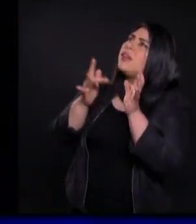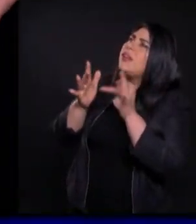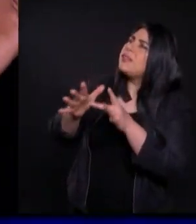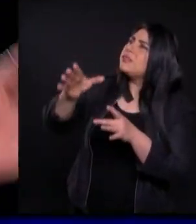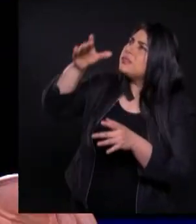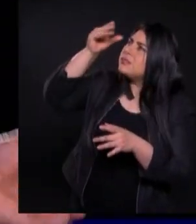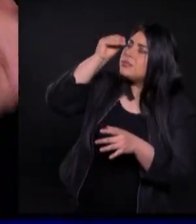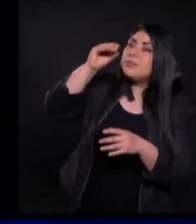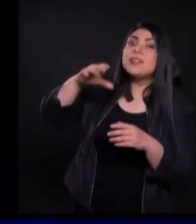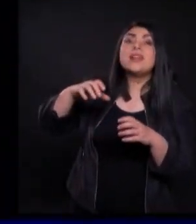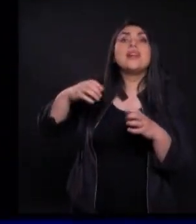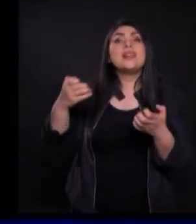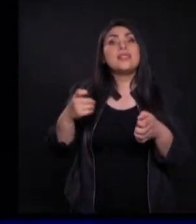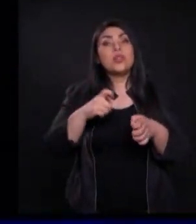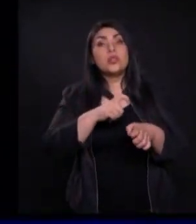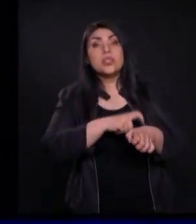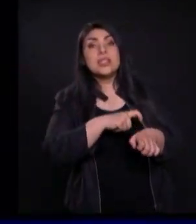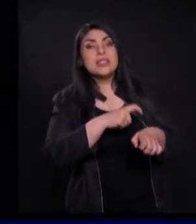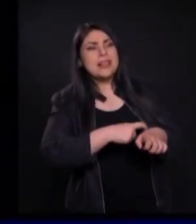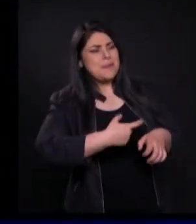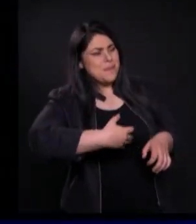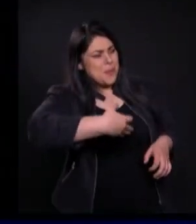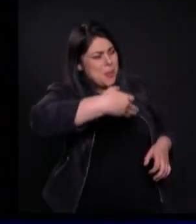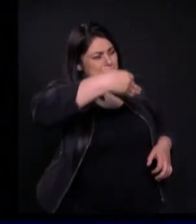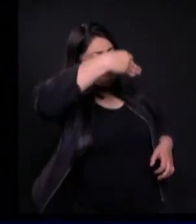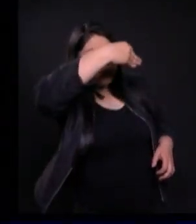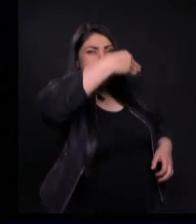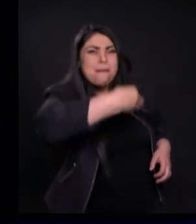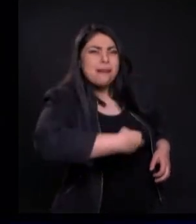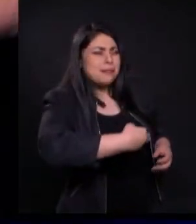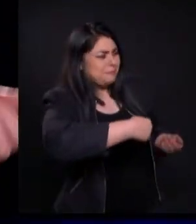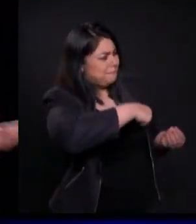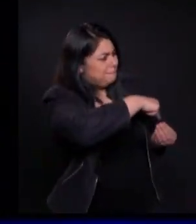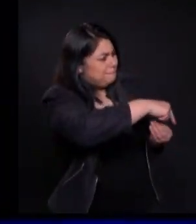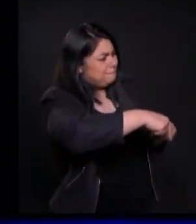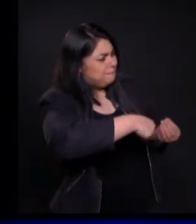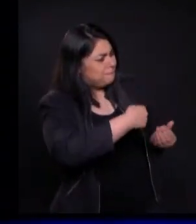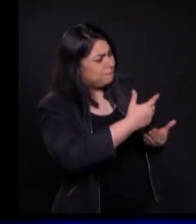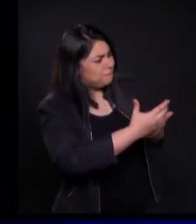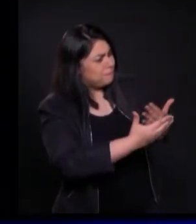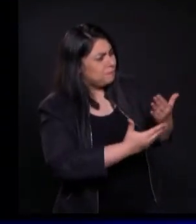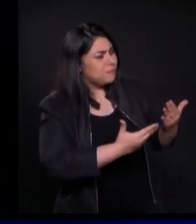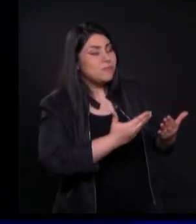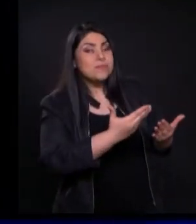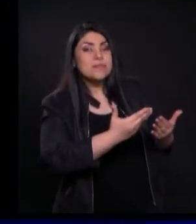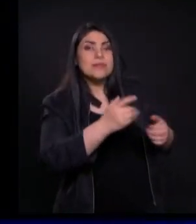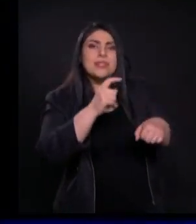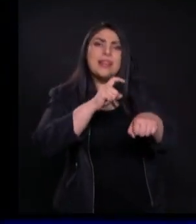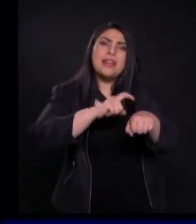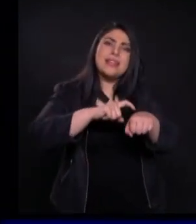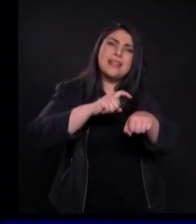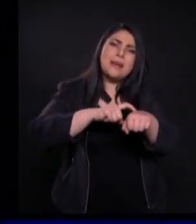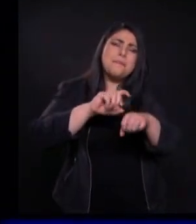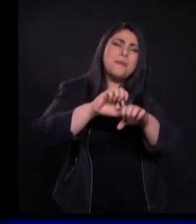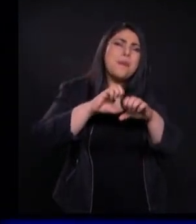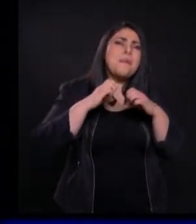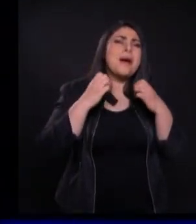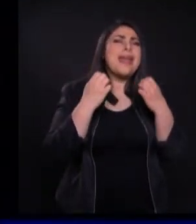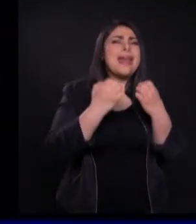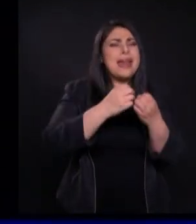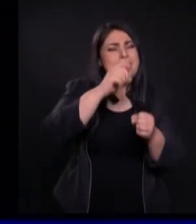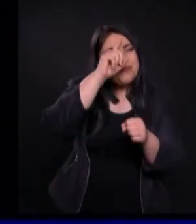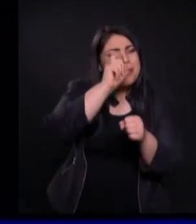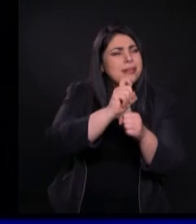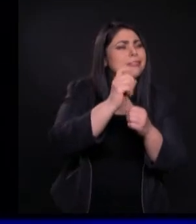demás Tiempo clave Tiempo de calidad Tiempo para tu familia Tiempo para tus hijos Tiempo para tu equipo De trabajo